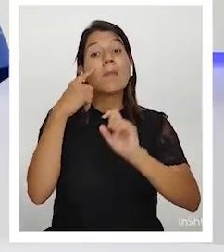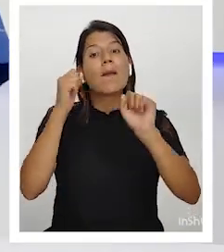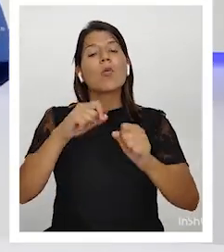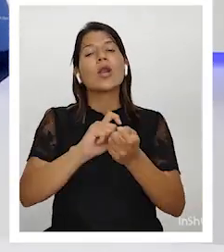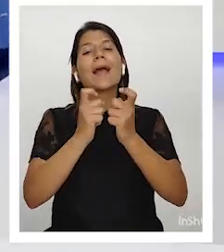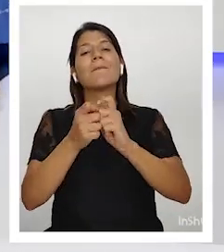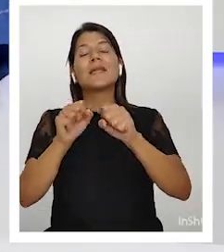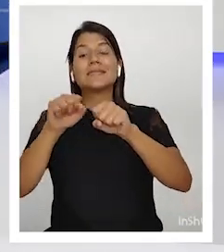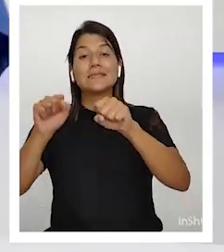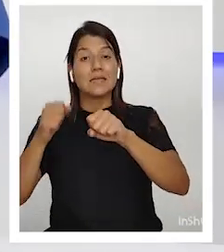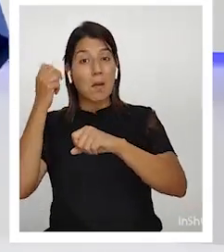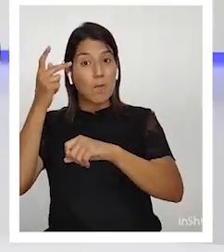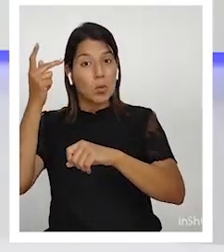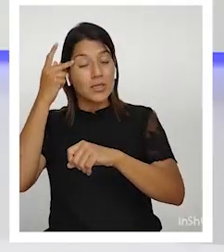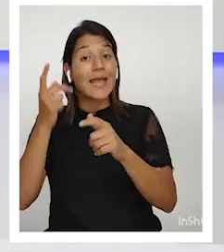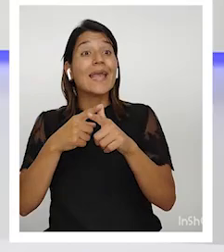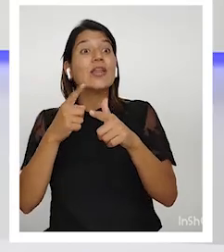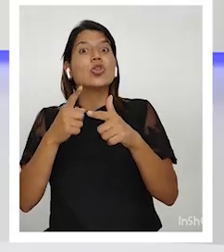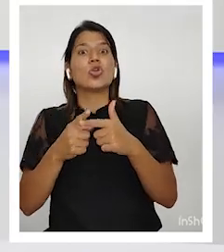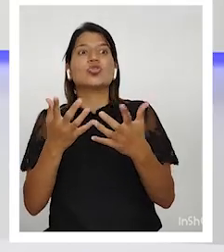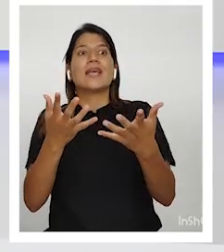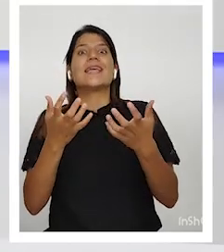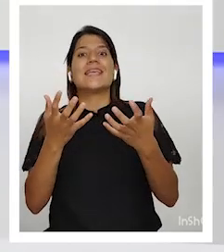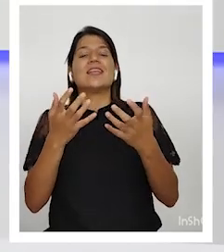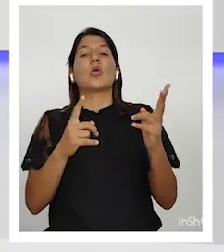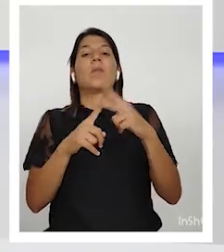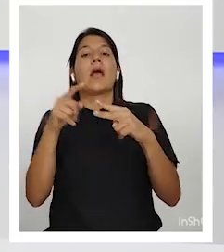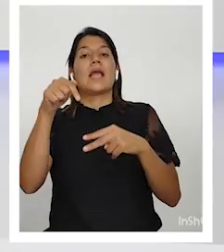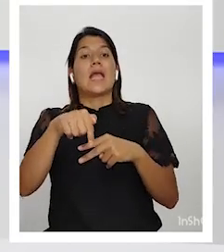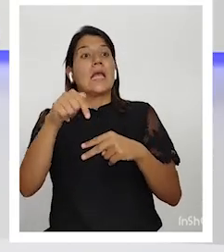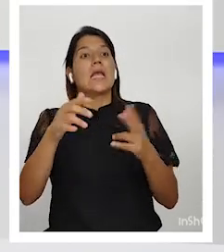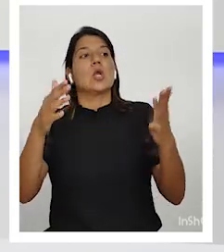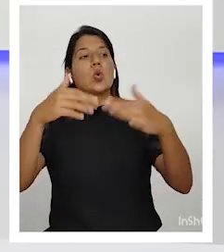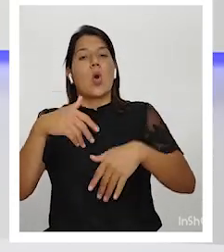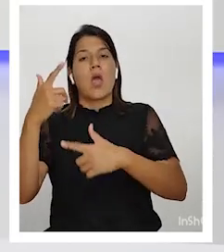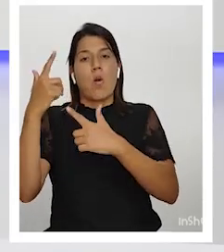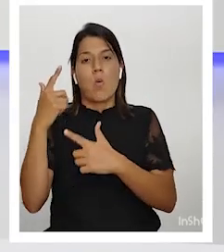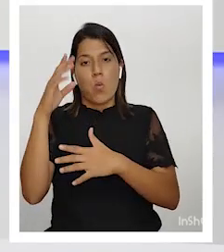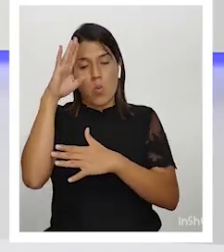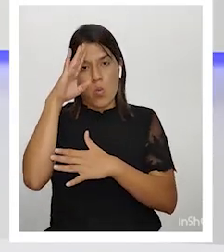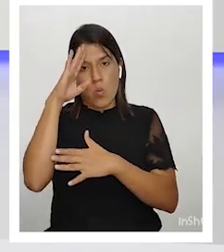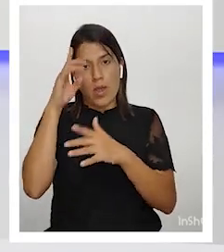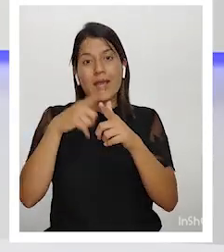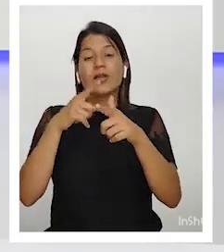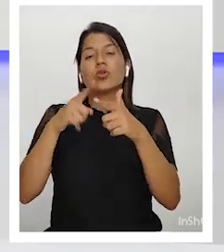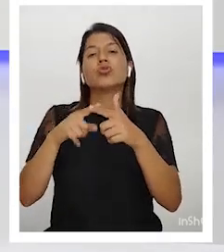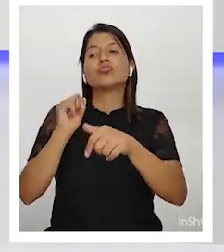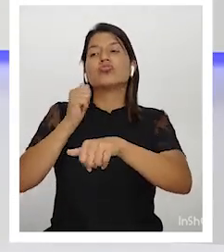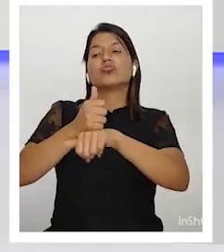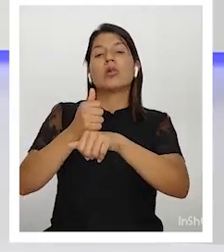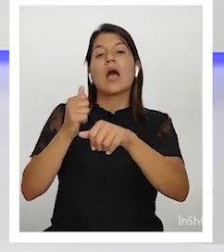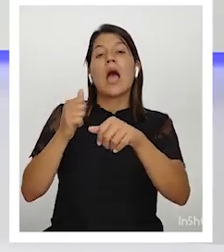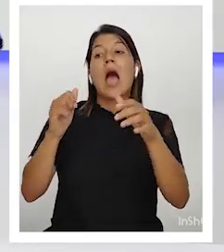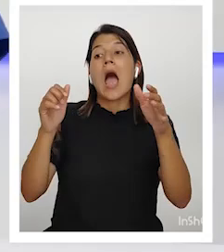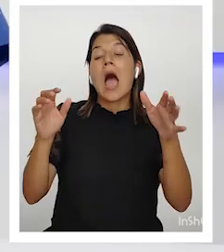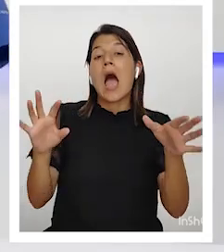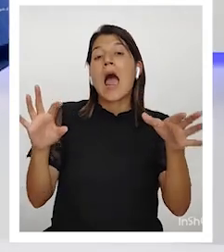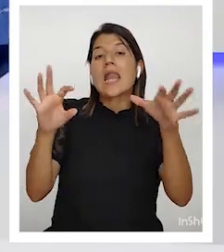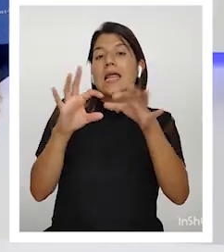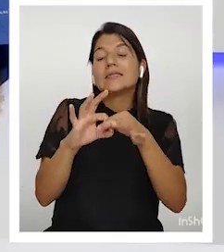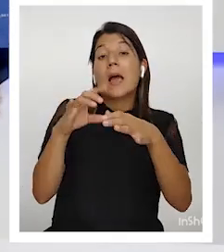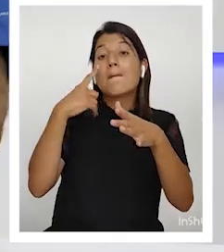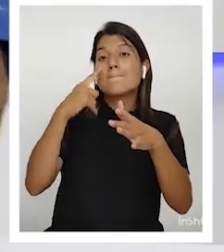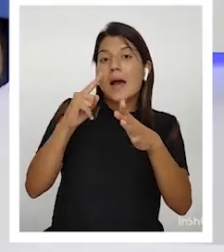políticos. Entonces ellos quieren hacerlo, pero aquí no tienen un ejército de ocupación. Entonces, a través de Areaza para el Progreso lo están estimulando, ¿verdad?